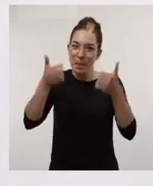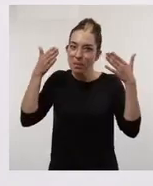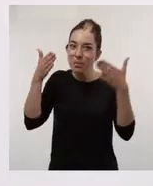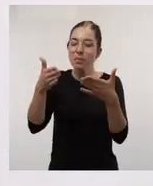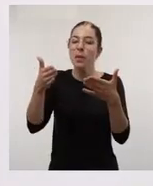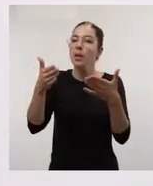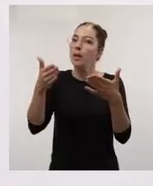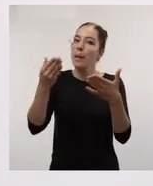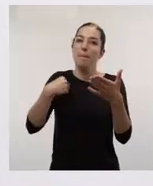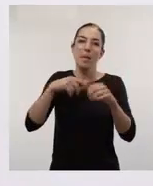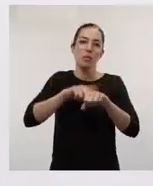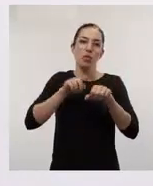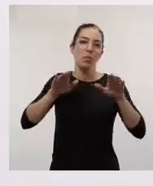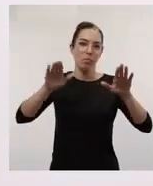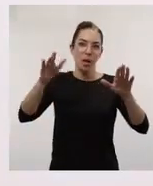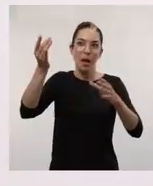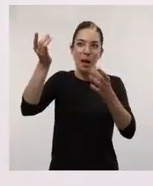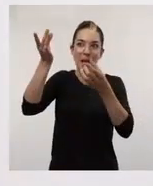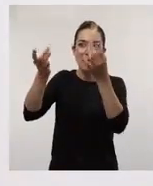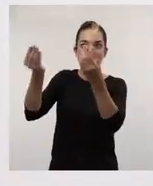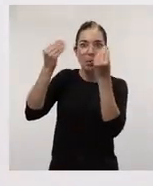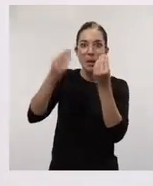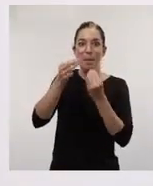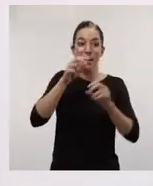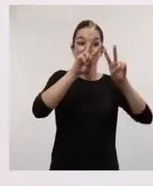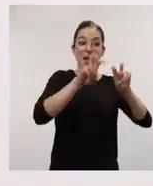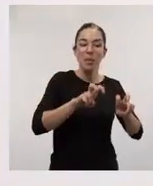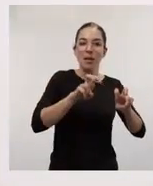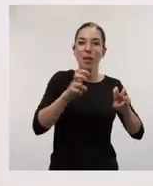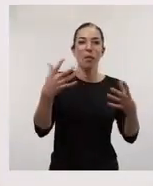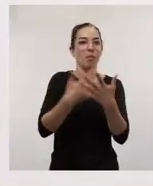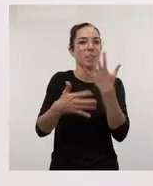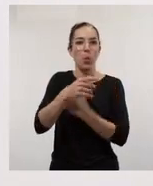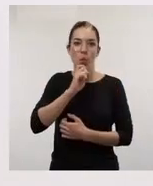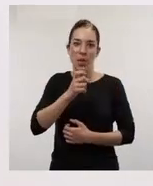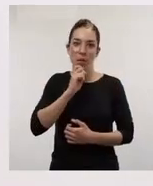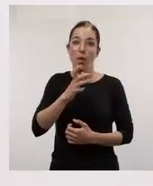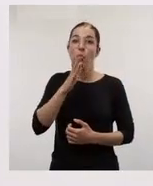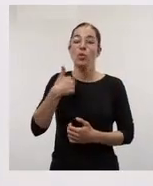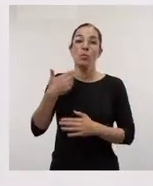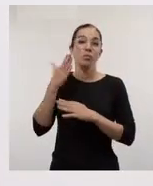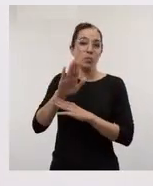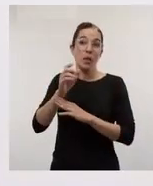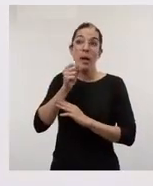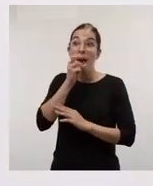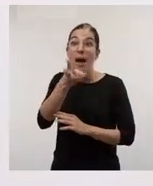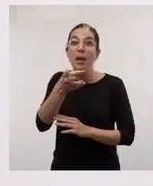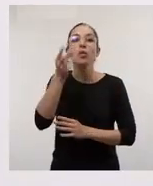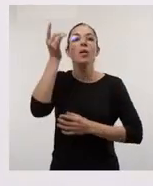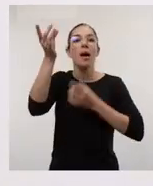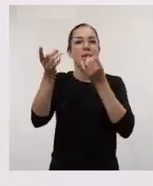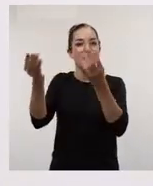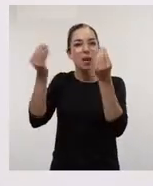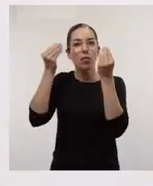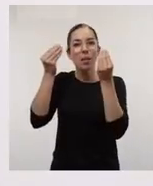intervención, me ha sido muy complicado compaginar las actividades formativas con mi investigación propia. Por ello, propongo que para futuros años se